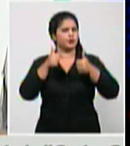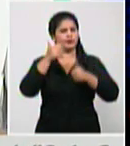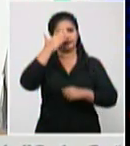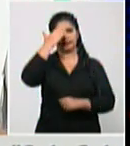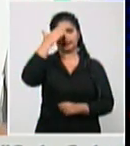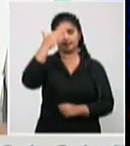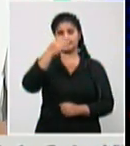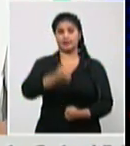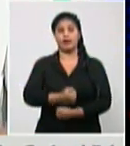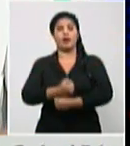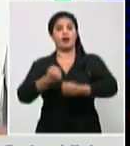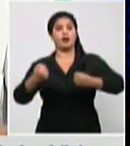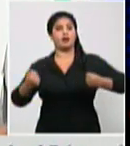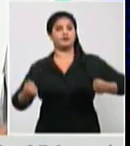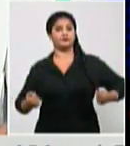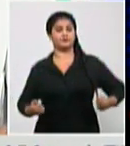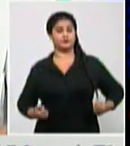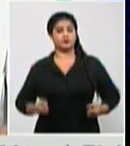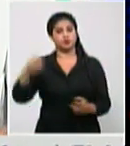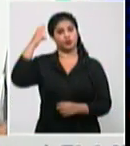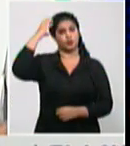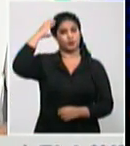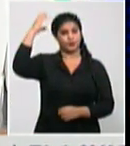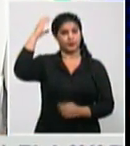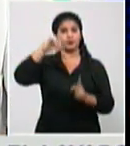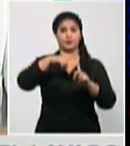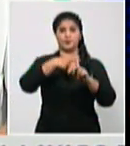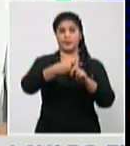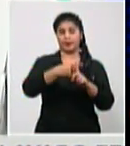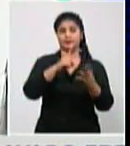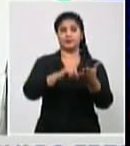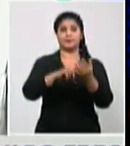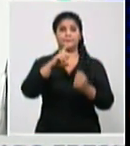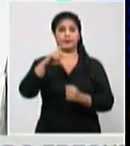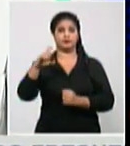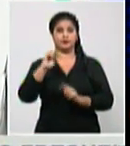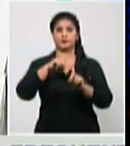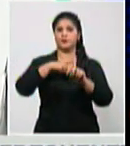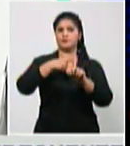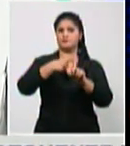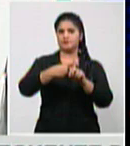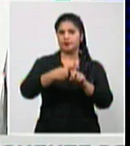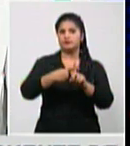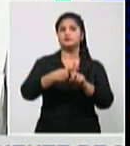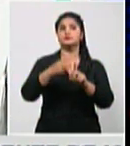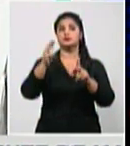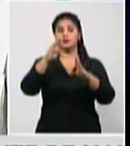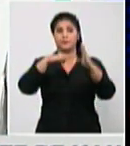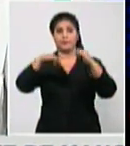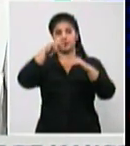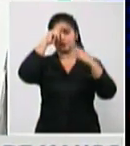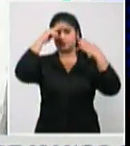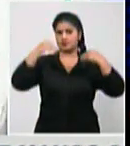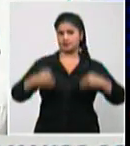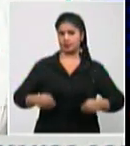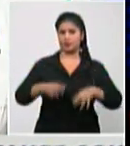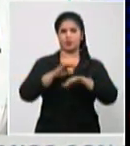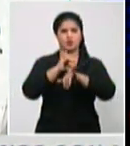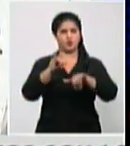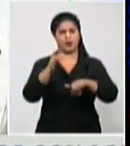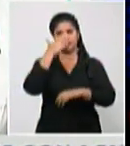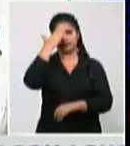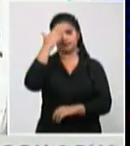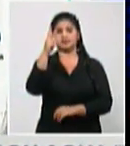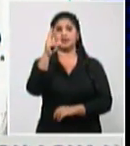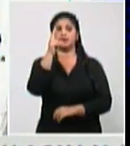Estado del partido la conducción que ha tenido desde un principio con los consejos de defensa y no podemos